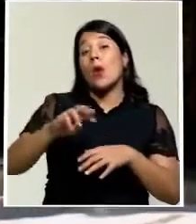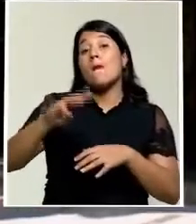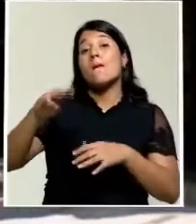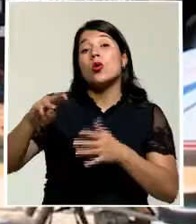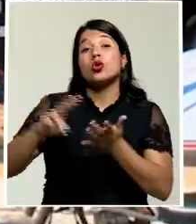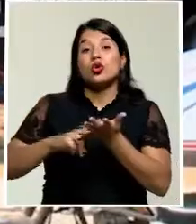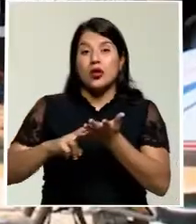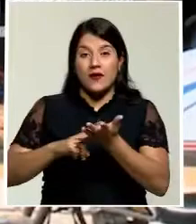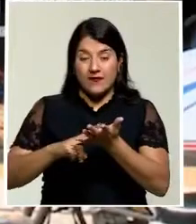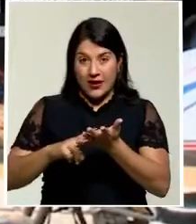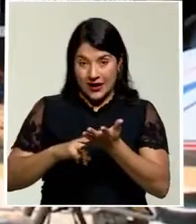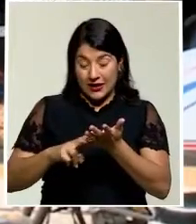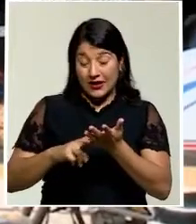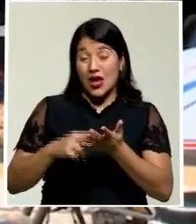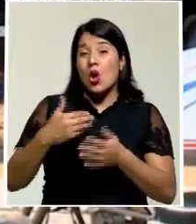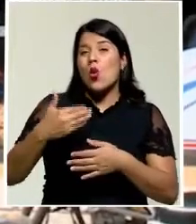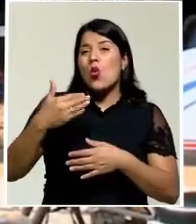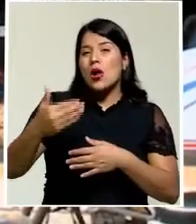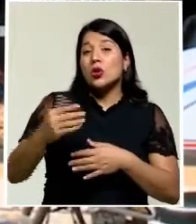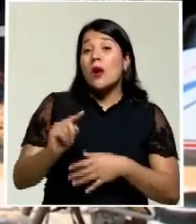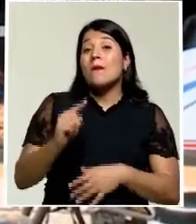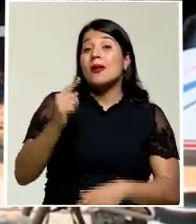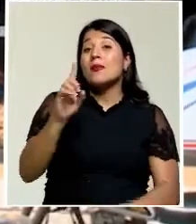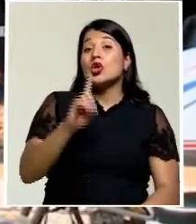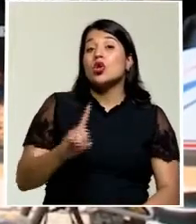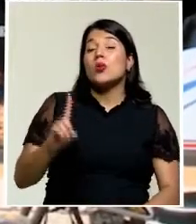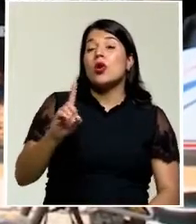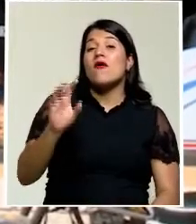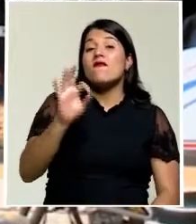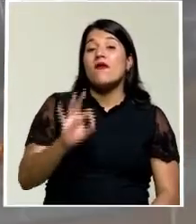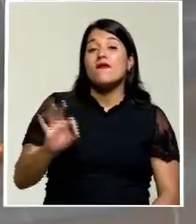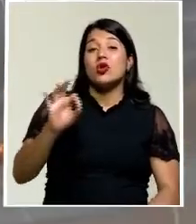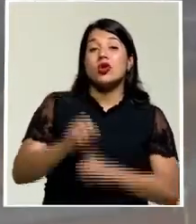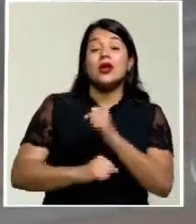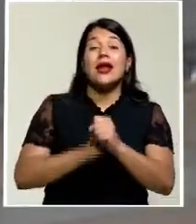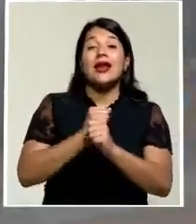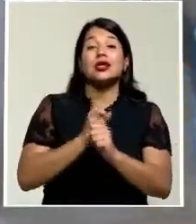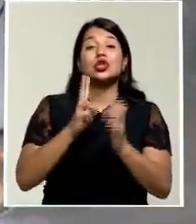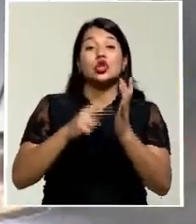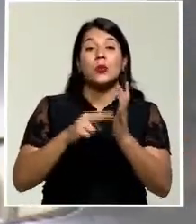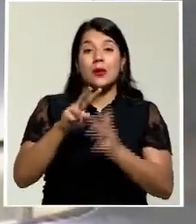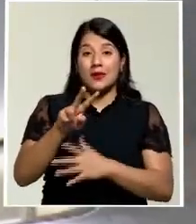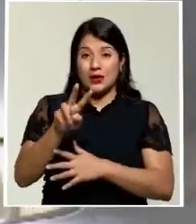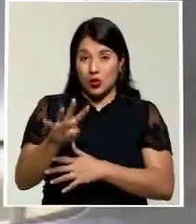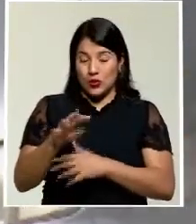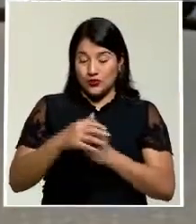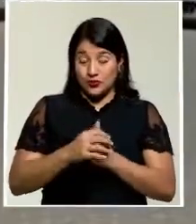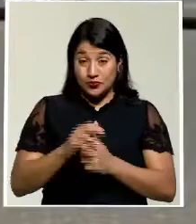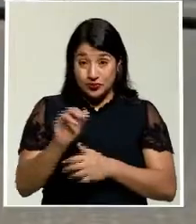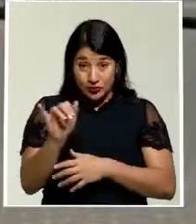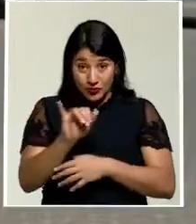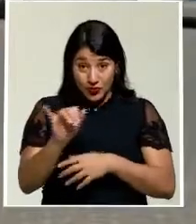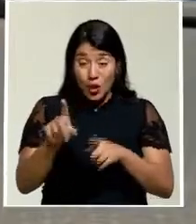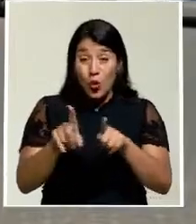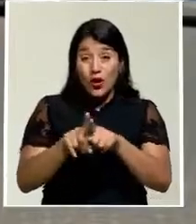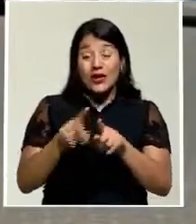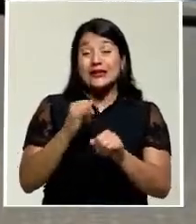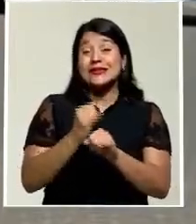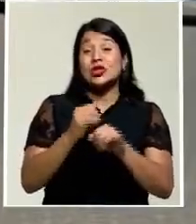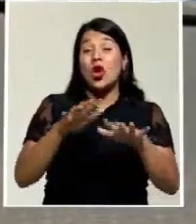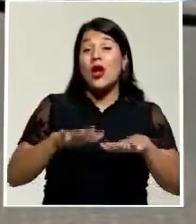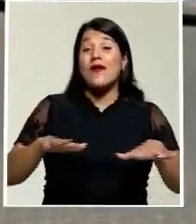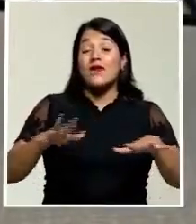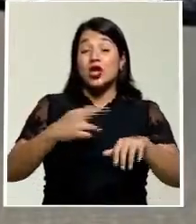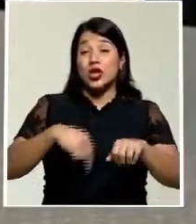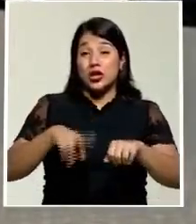municipales que se celebrarán el primer domingo de febrero en el año 2024. Asimismo, se faculta el Instituto Geográfico Nacional